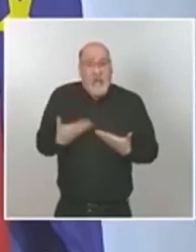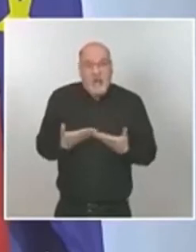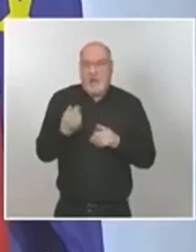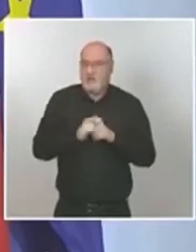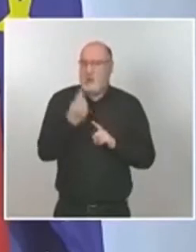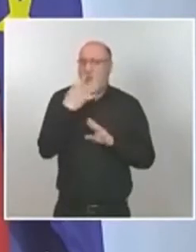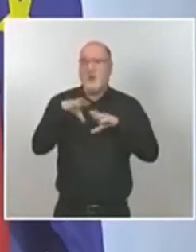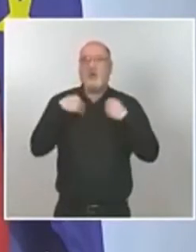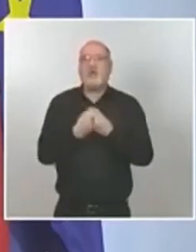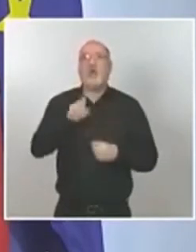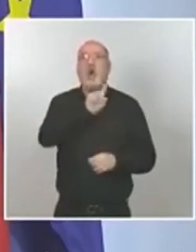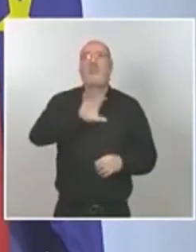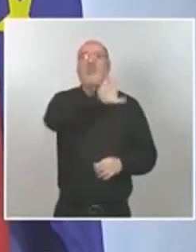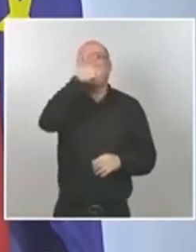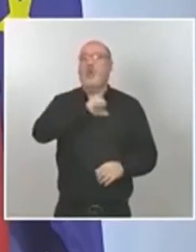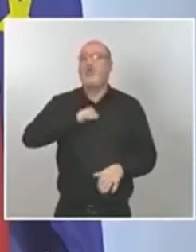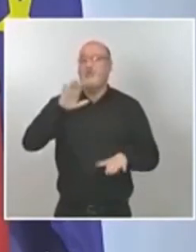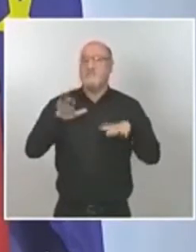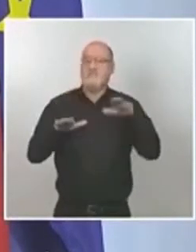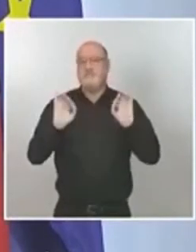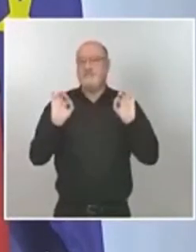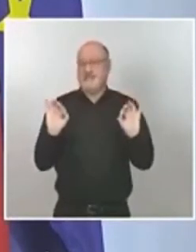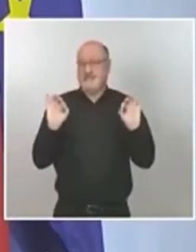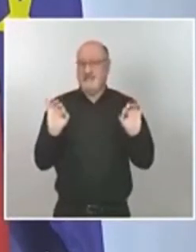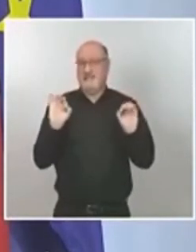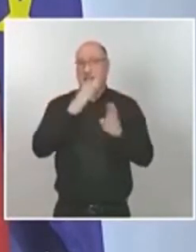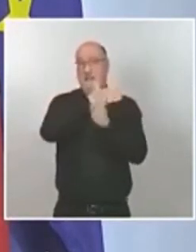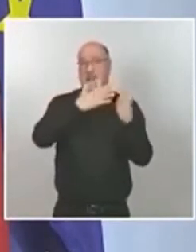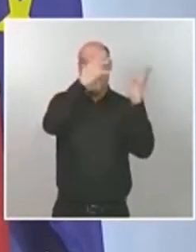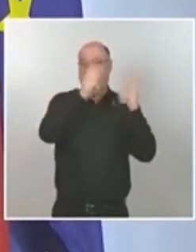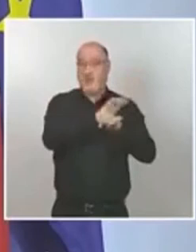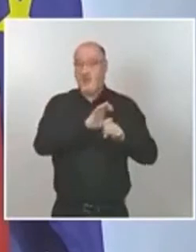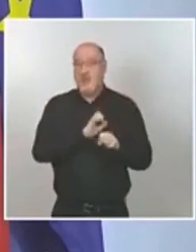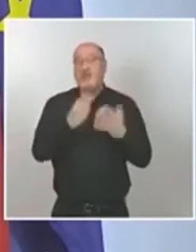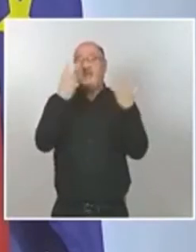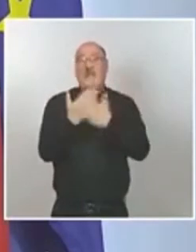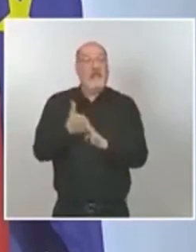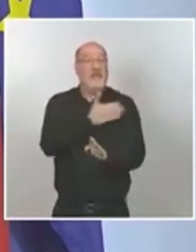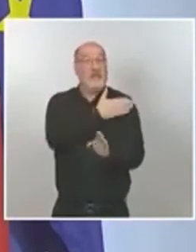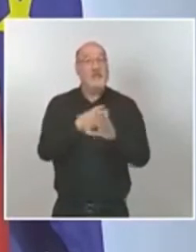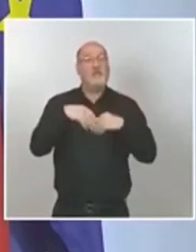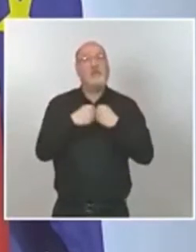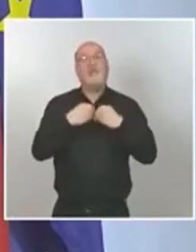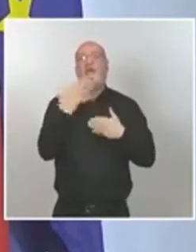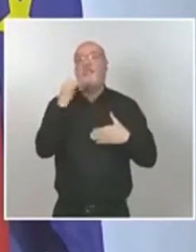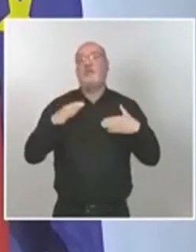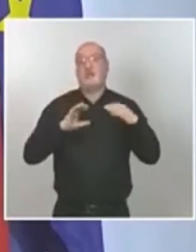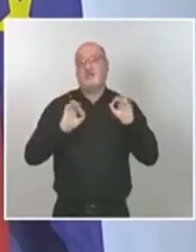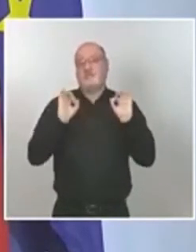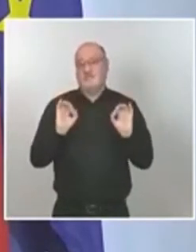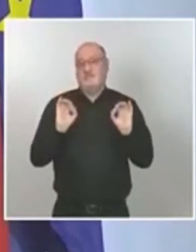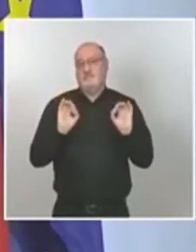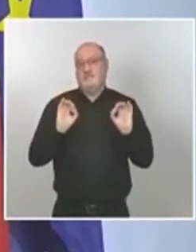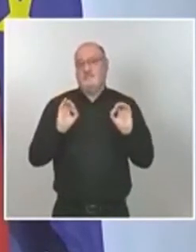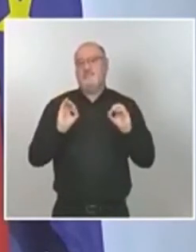comunidades autónomas en las que la incidencia acumulada a 7 días supera el 50% de lo que tenemos a